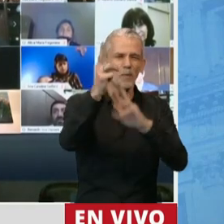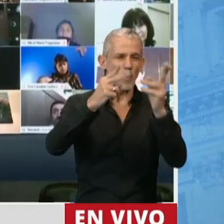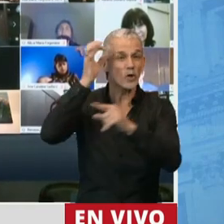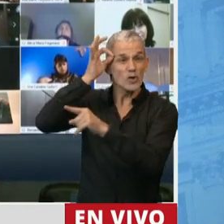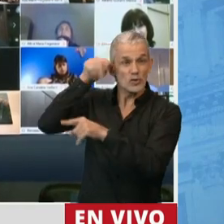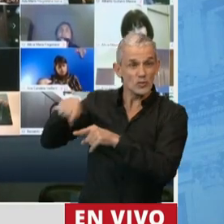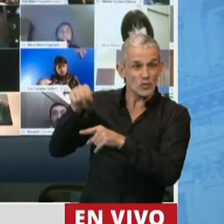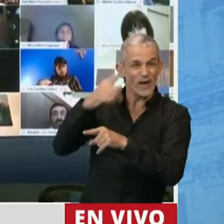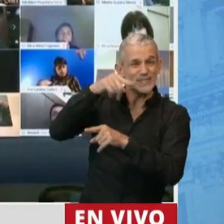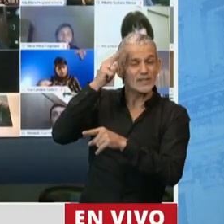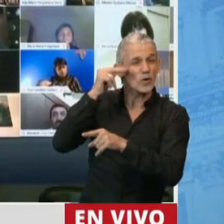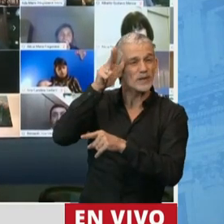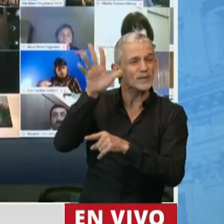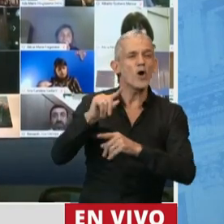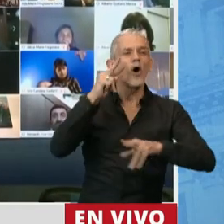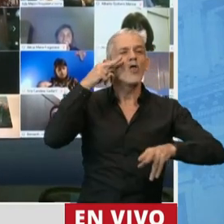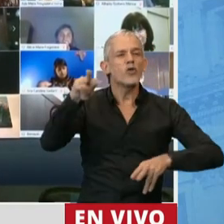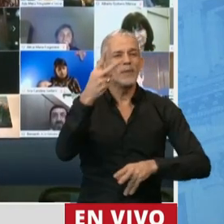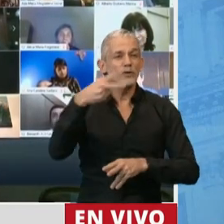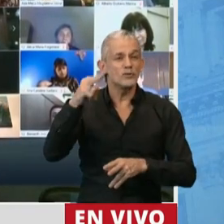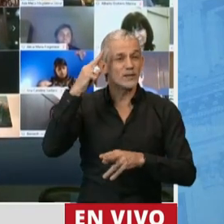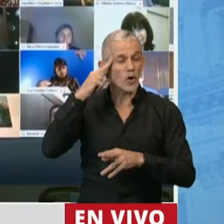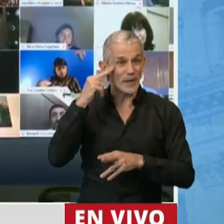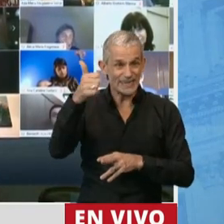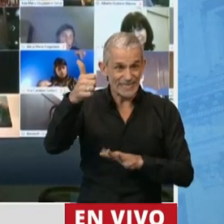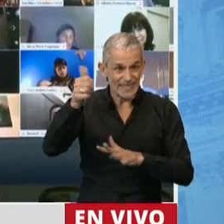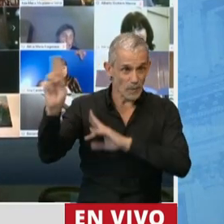Sudáfrica 118.000 casos y ya 2.292 muertes.